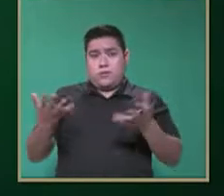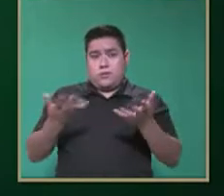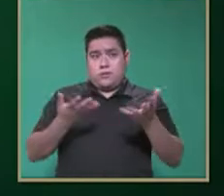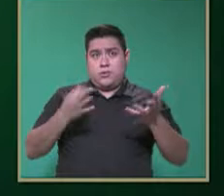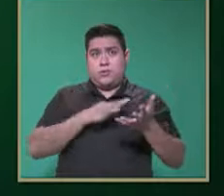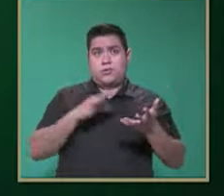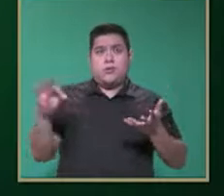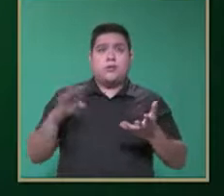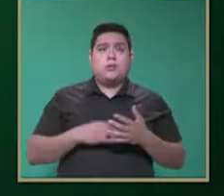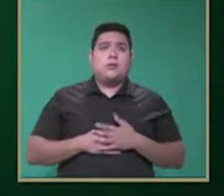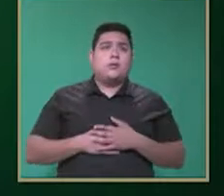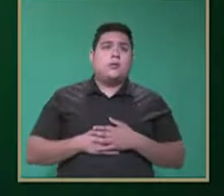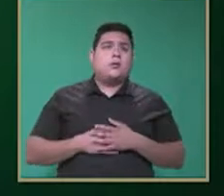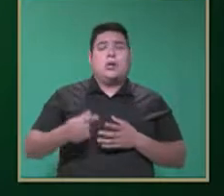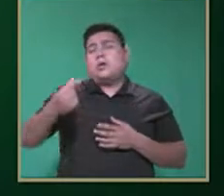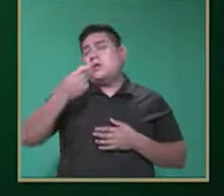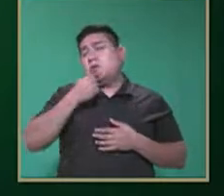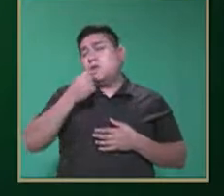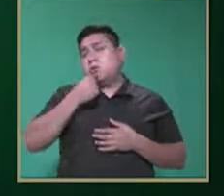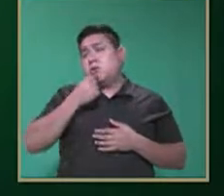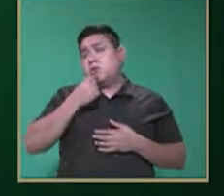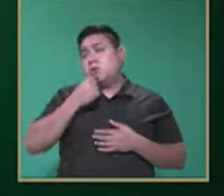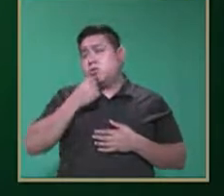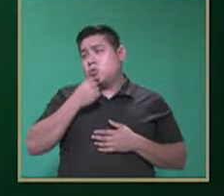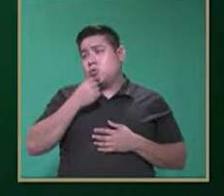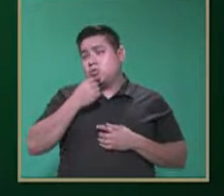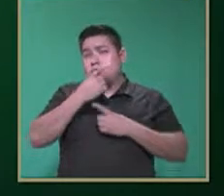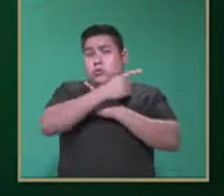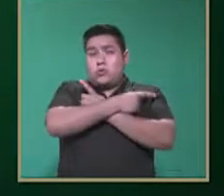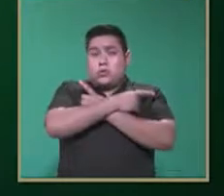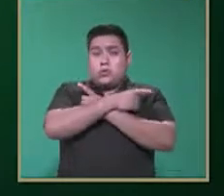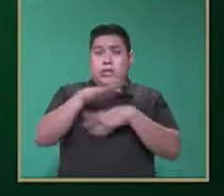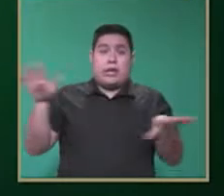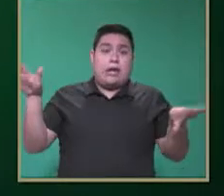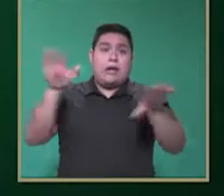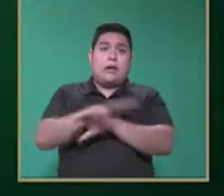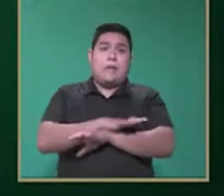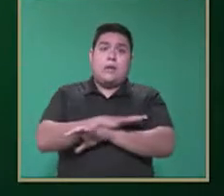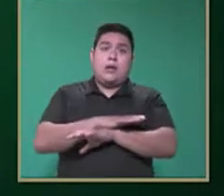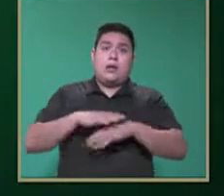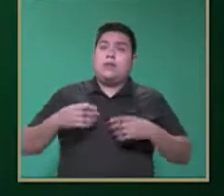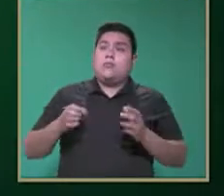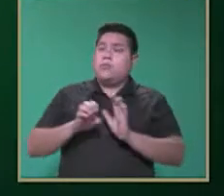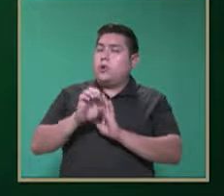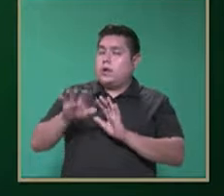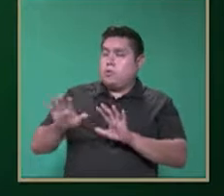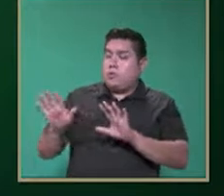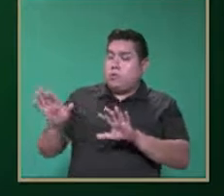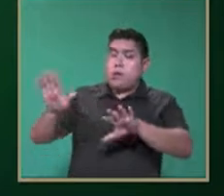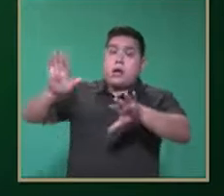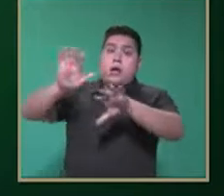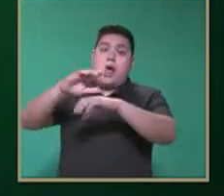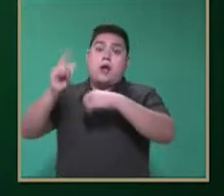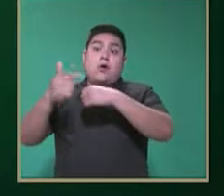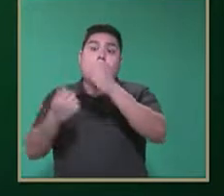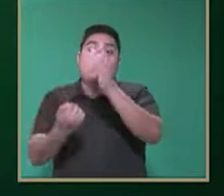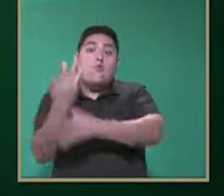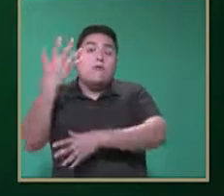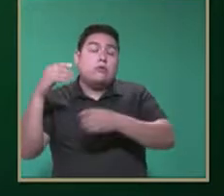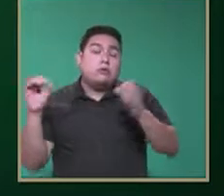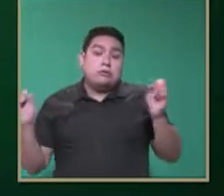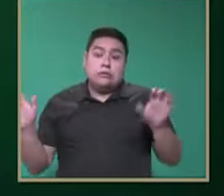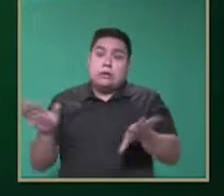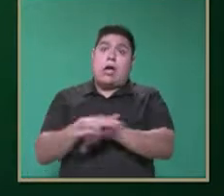comportamiento de los niños suele cambiar o estresarse por medio de cambios, como lo mencionamos anteriormente. Por eso